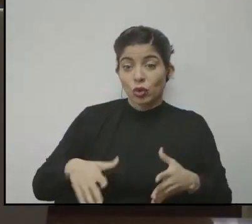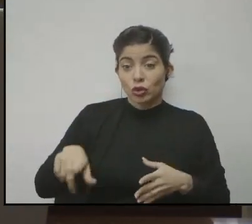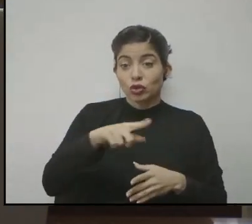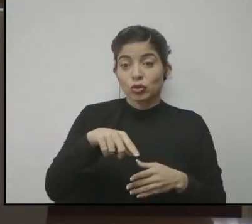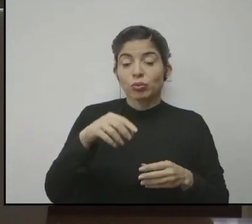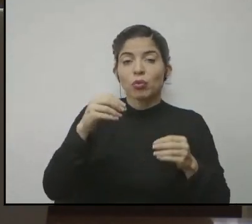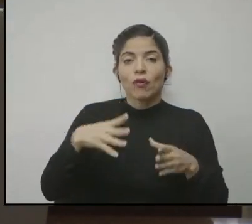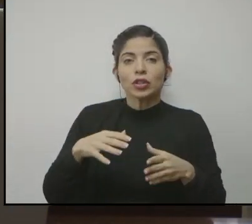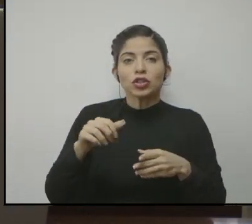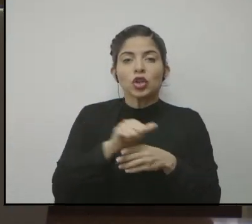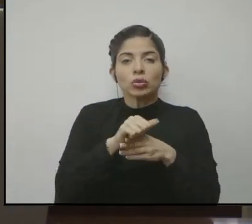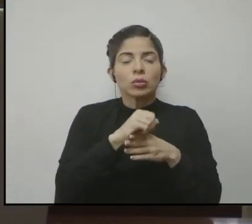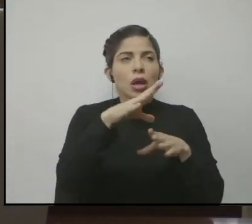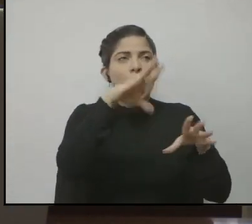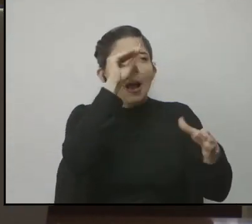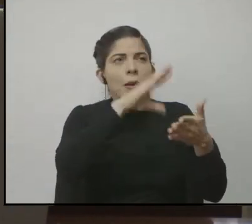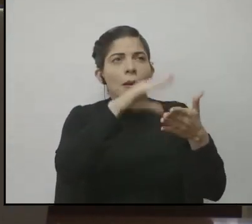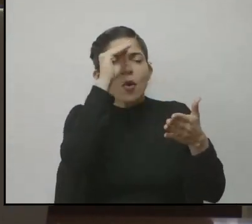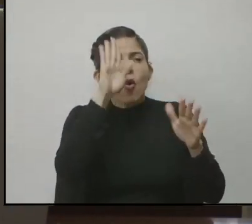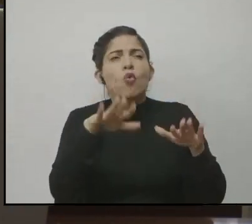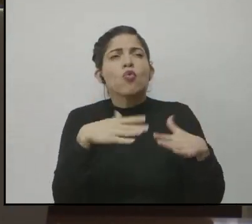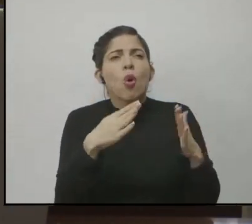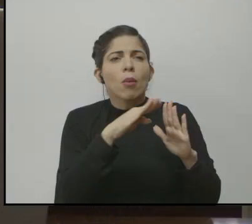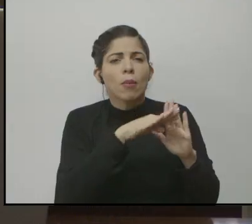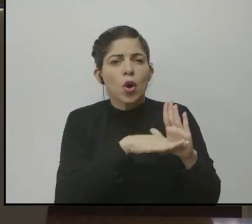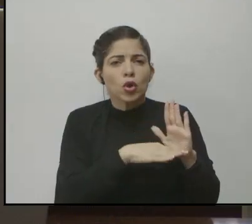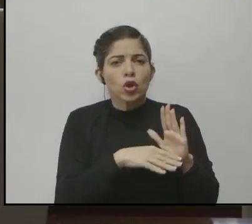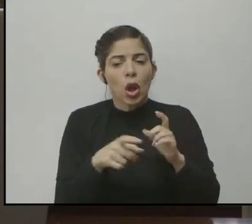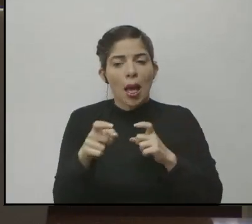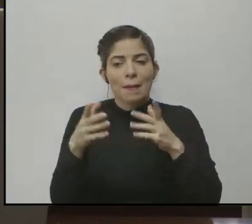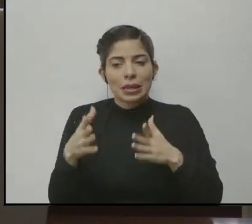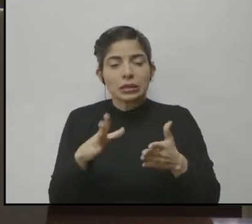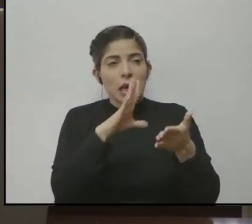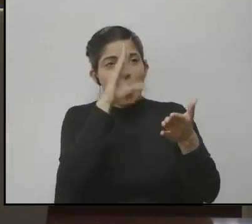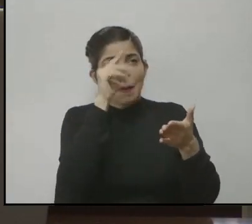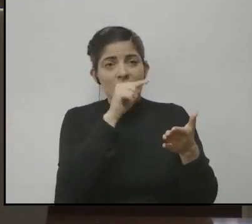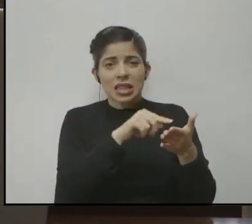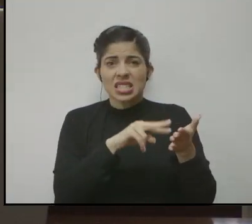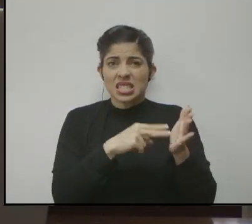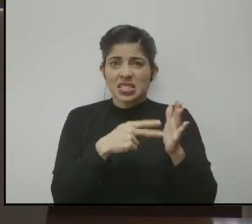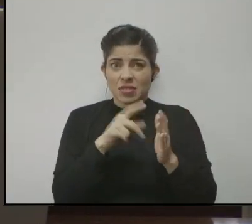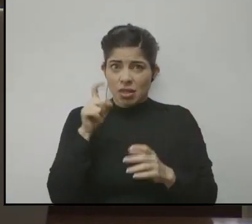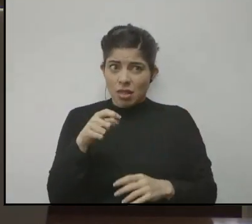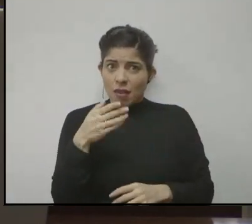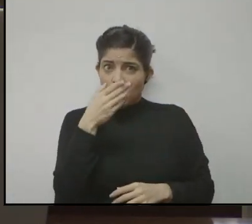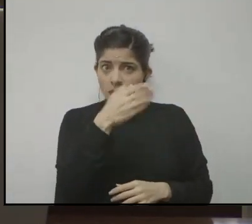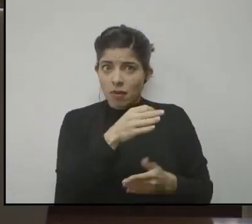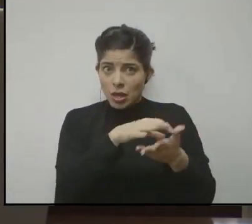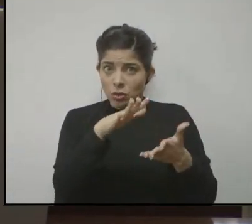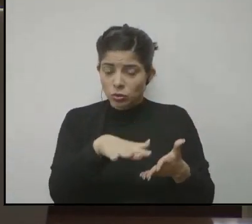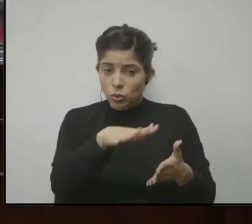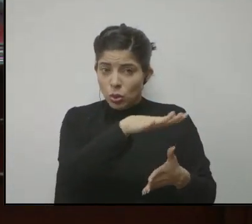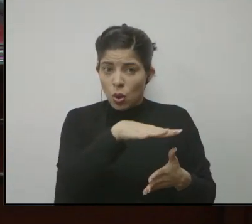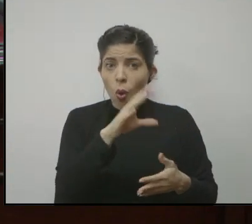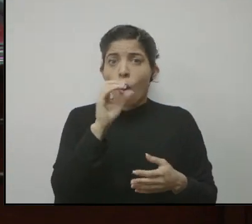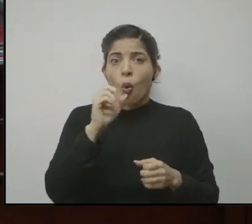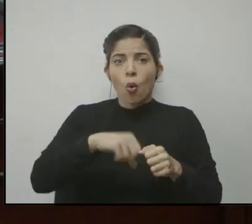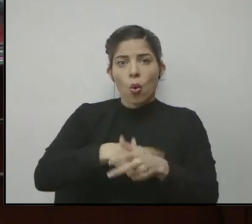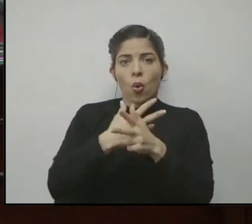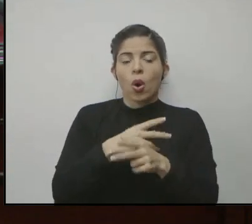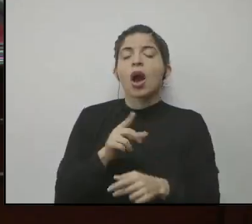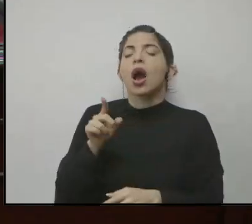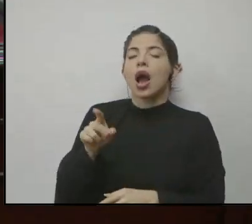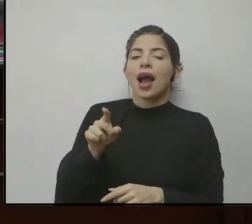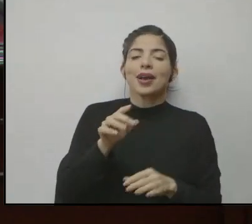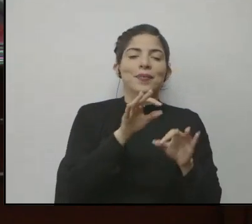protocolos y demás, y de personal administrativo, si esto es en el centro educativo o virtual. Sí, sí, es muy